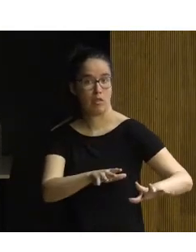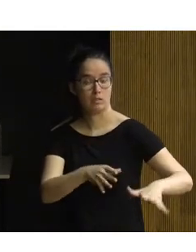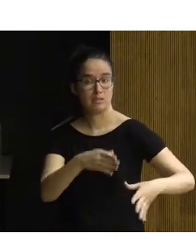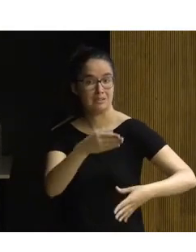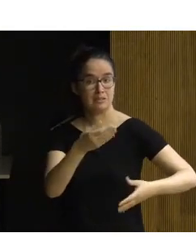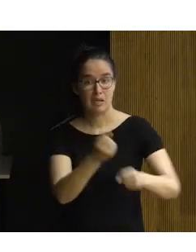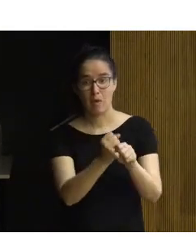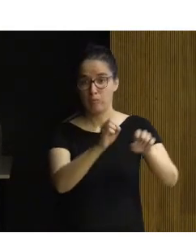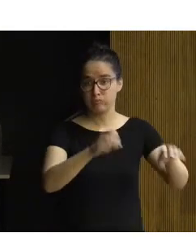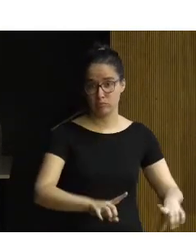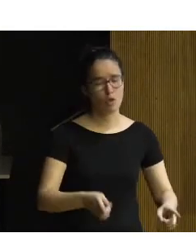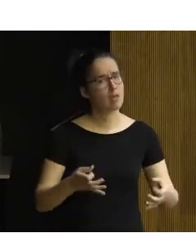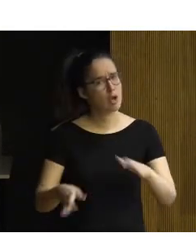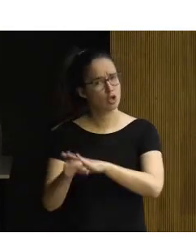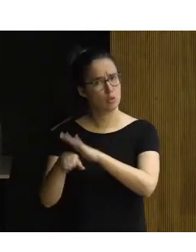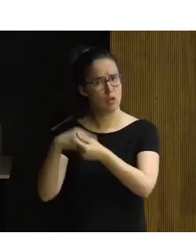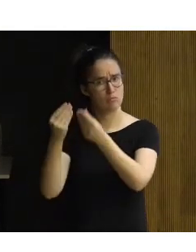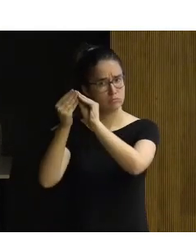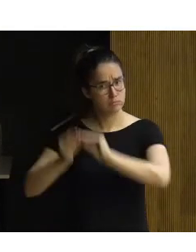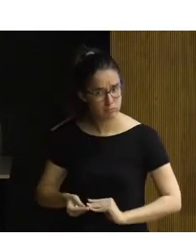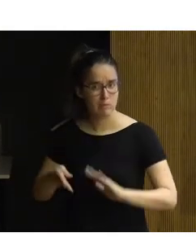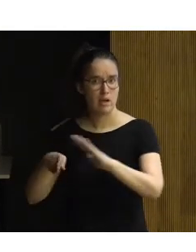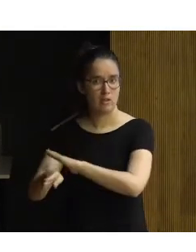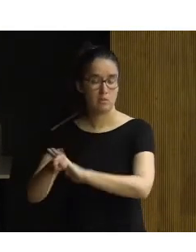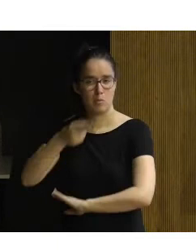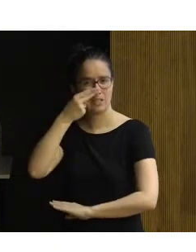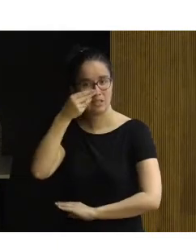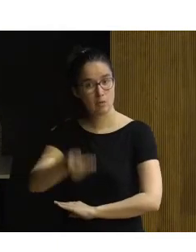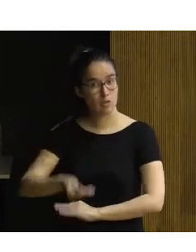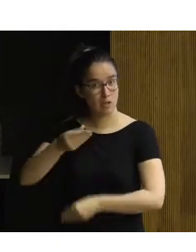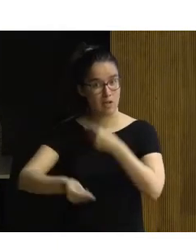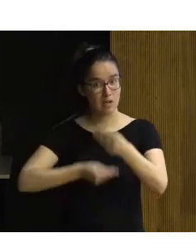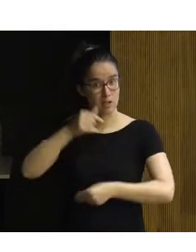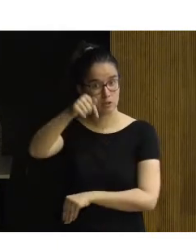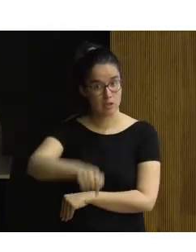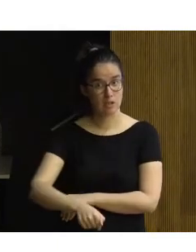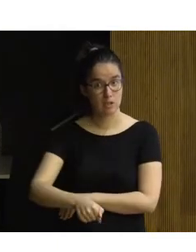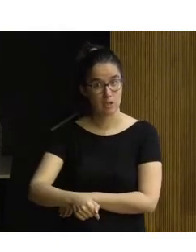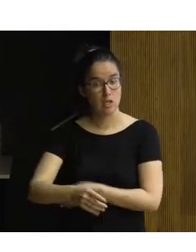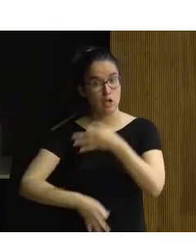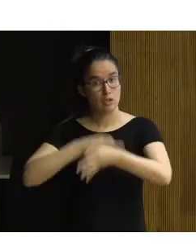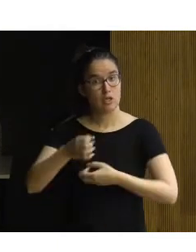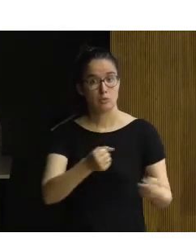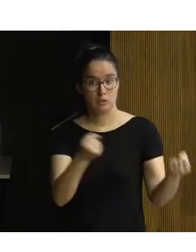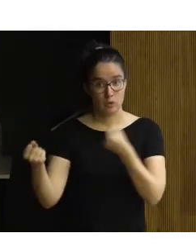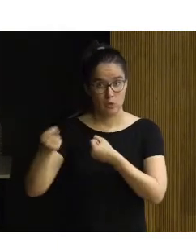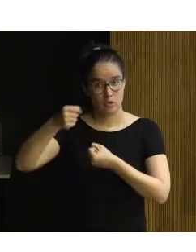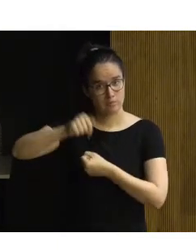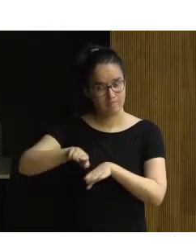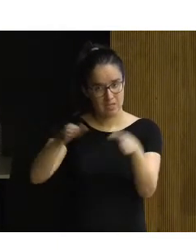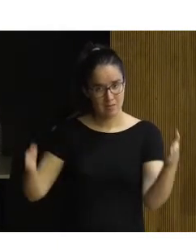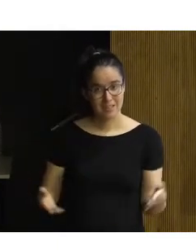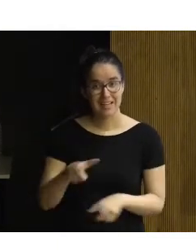trabajos que con tanto interés y con tanta importancia han realizado los organismos que aquí se reúnen,